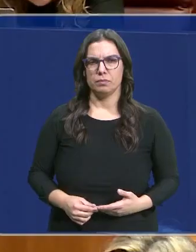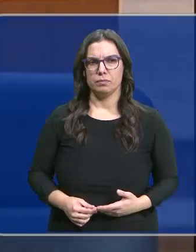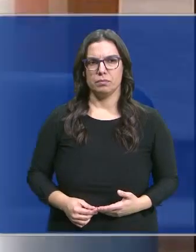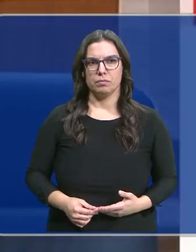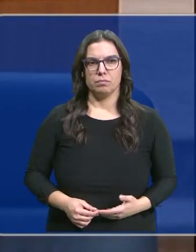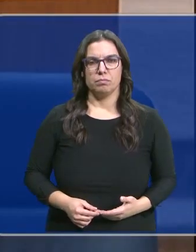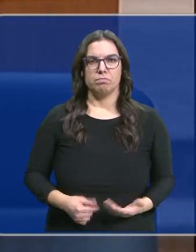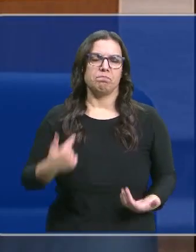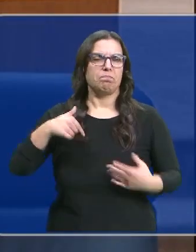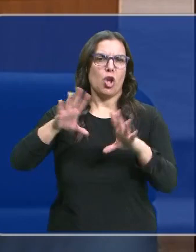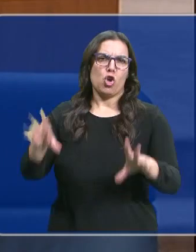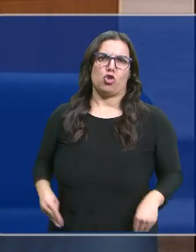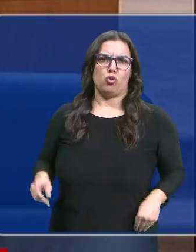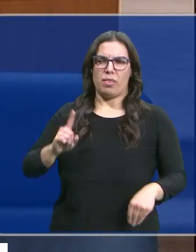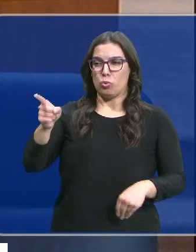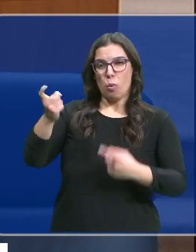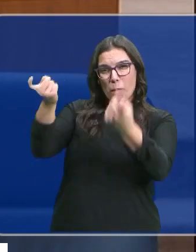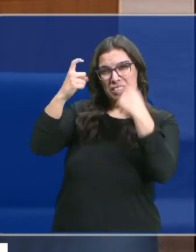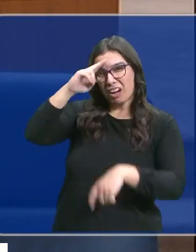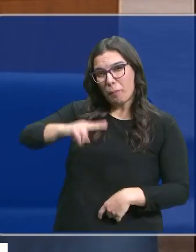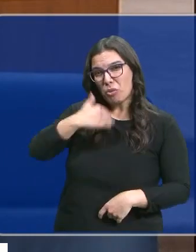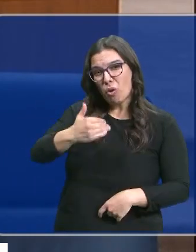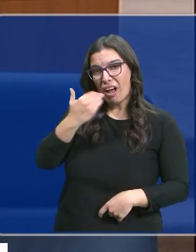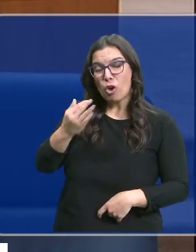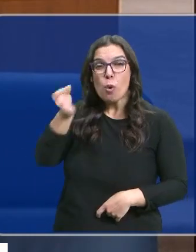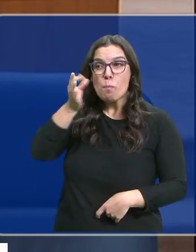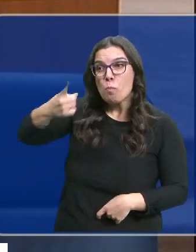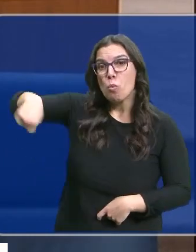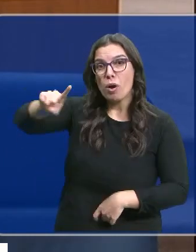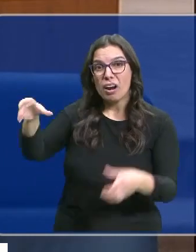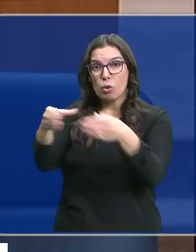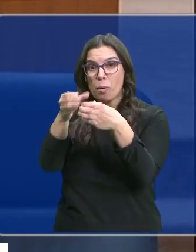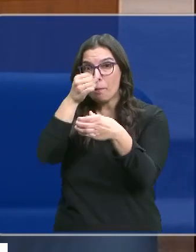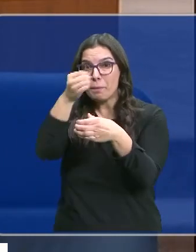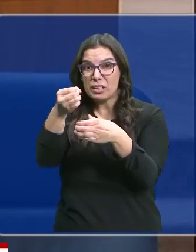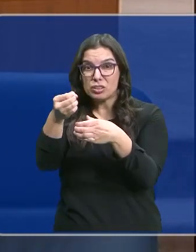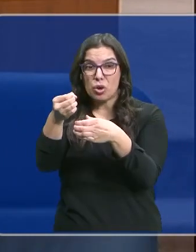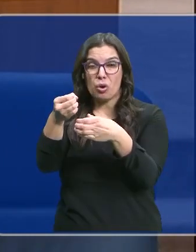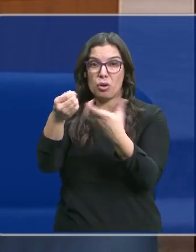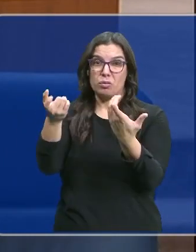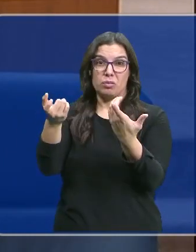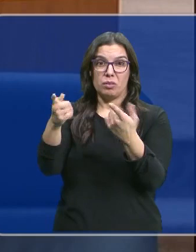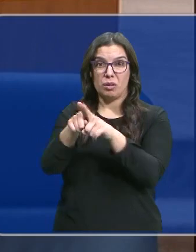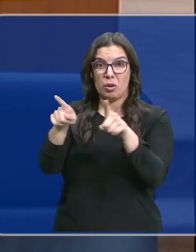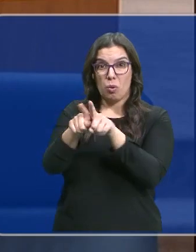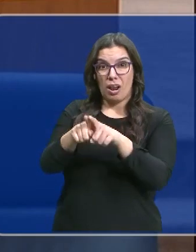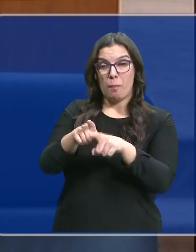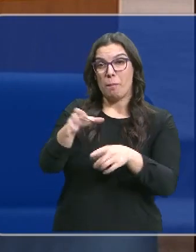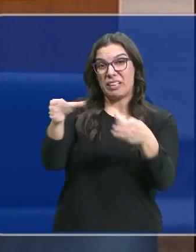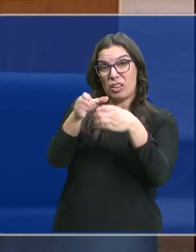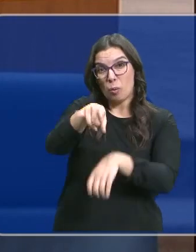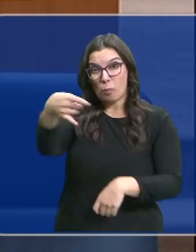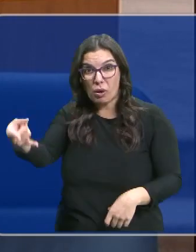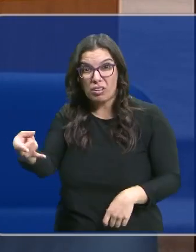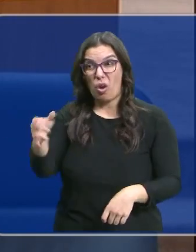Yo no voy a aceptar ninguna lección de respeto de las mujeres del partido del Tito Berni, del partido de Óscar Puente, del